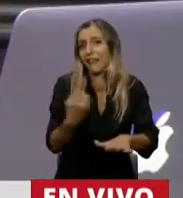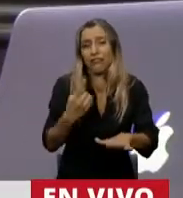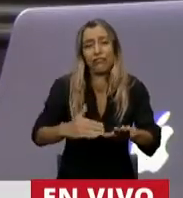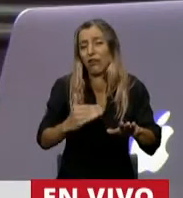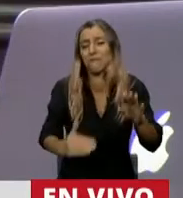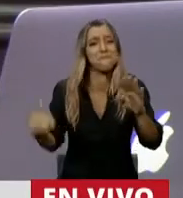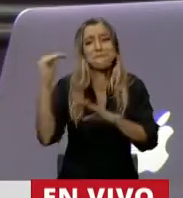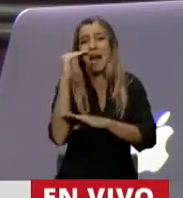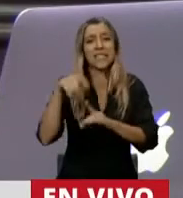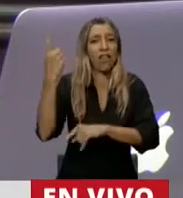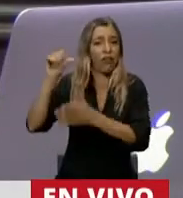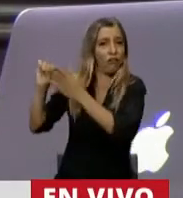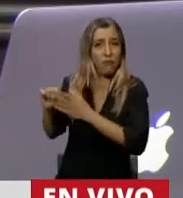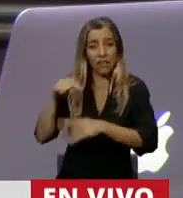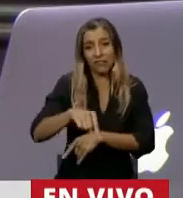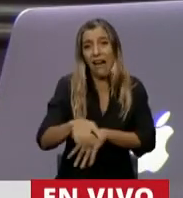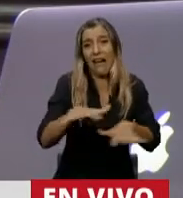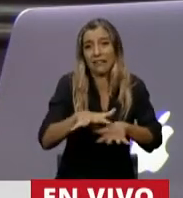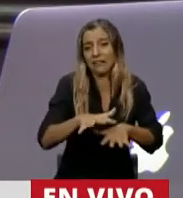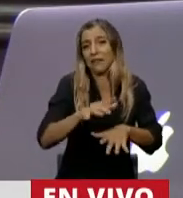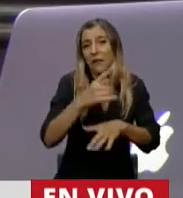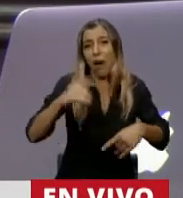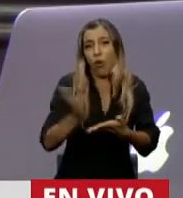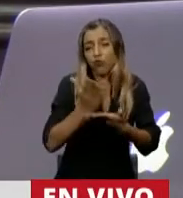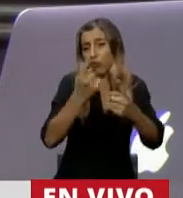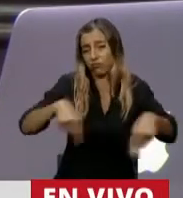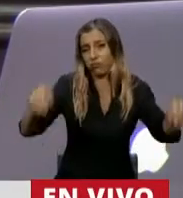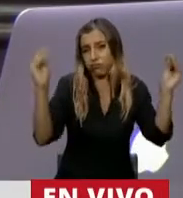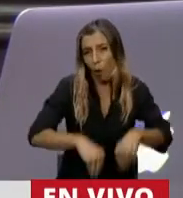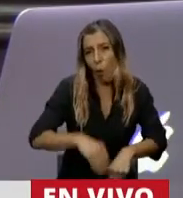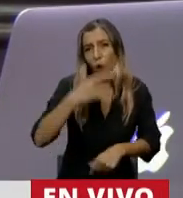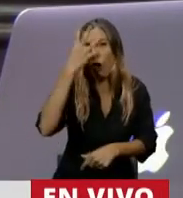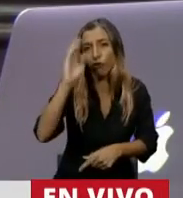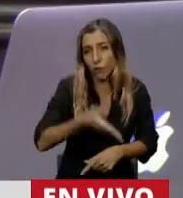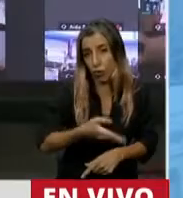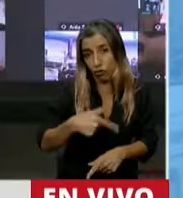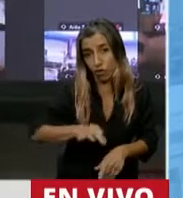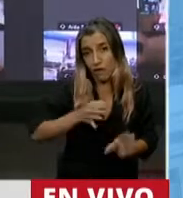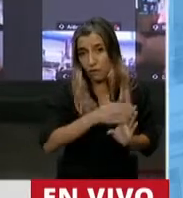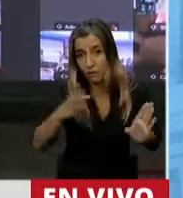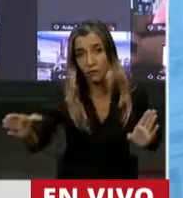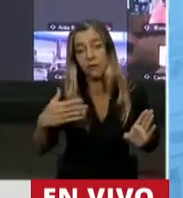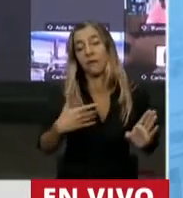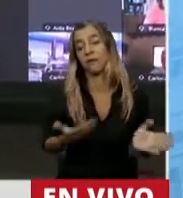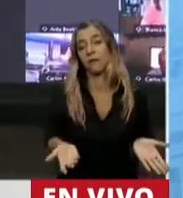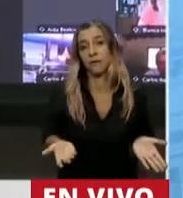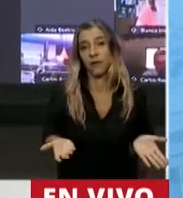más altas del planeta también. 12% este año, según incluso estimaciones